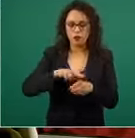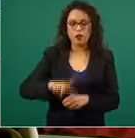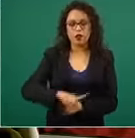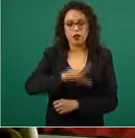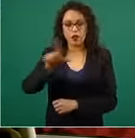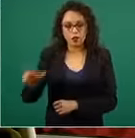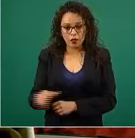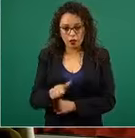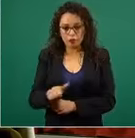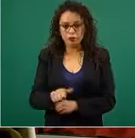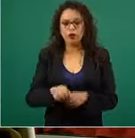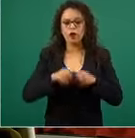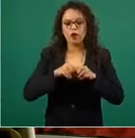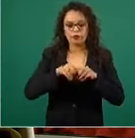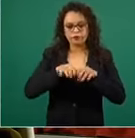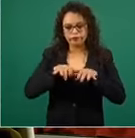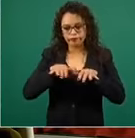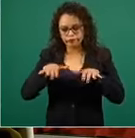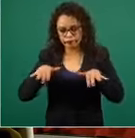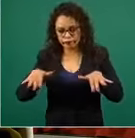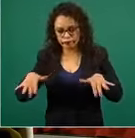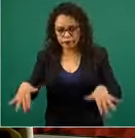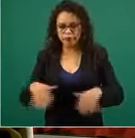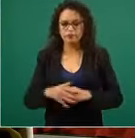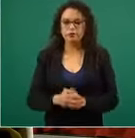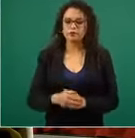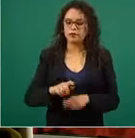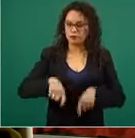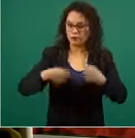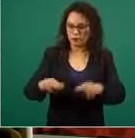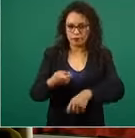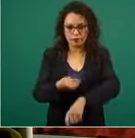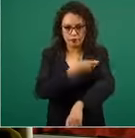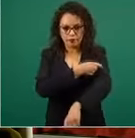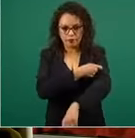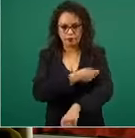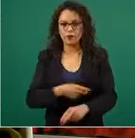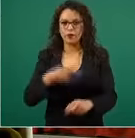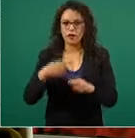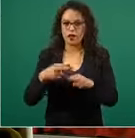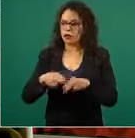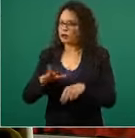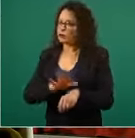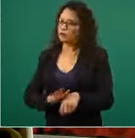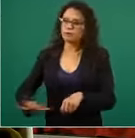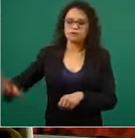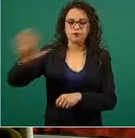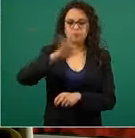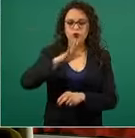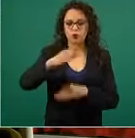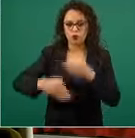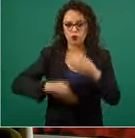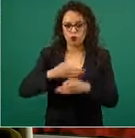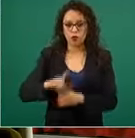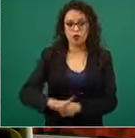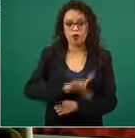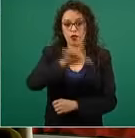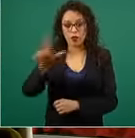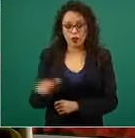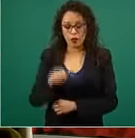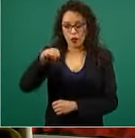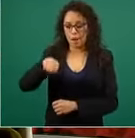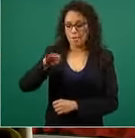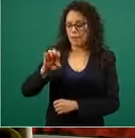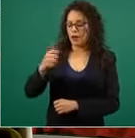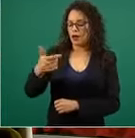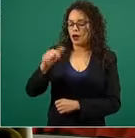centrífuga, en forma del centro a la periferia, hacia el Valle de México. Después la zona megalopolitana,